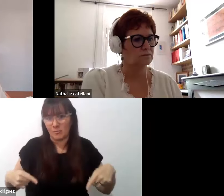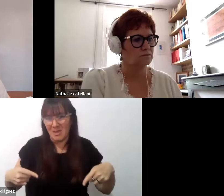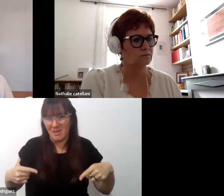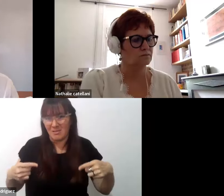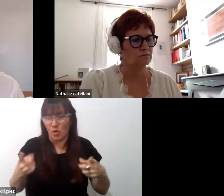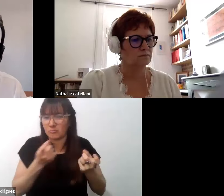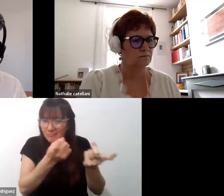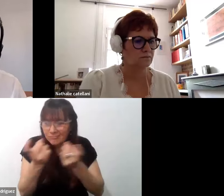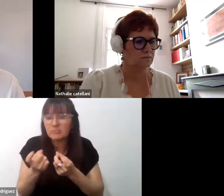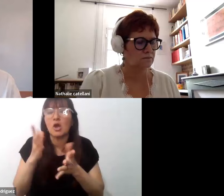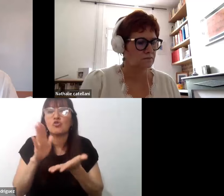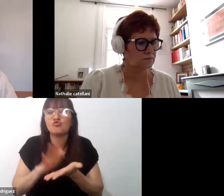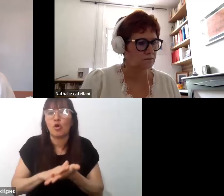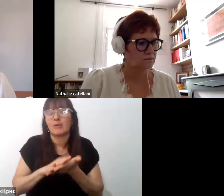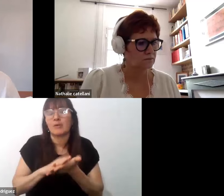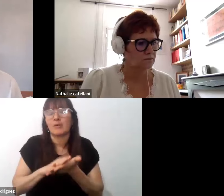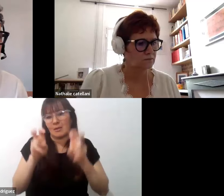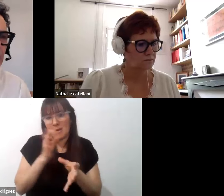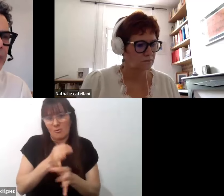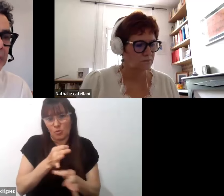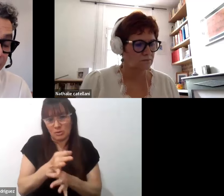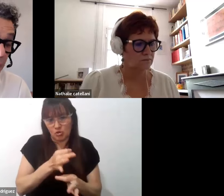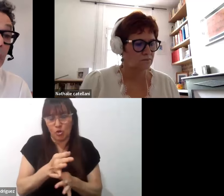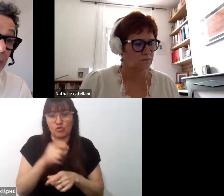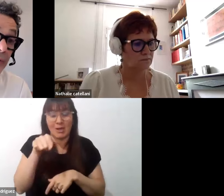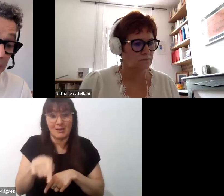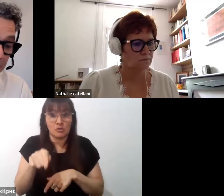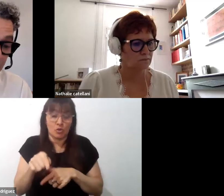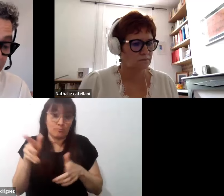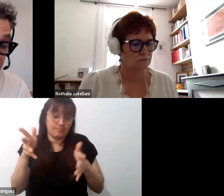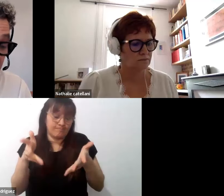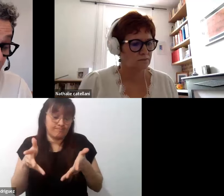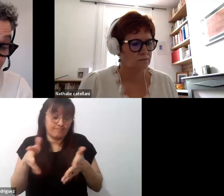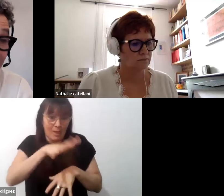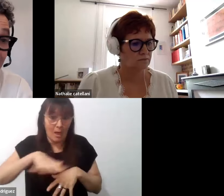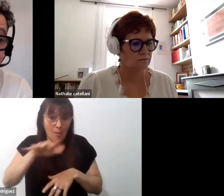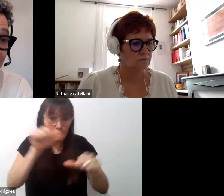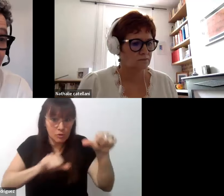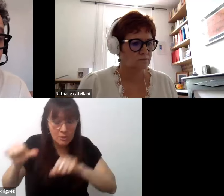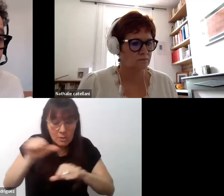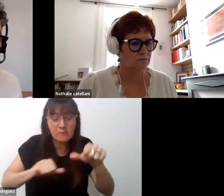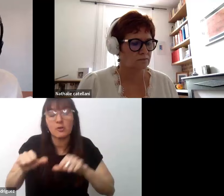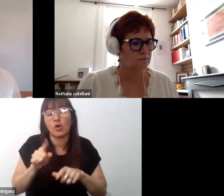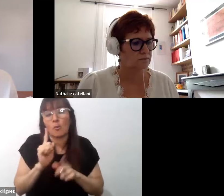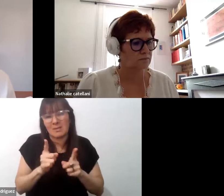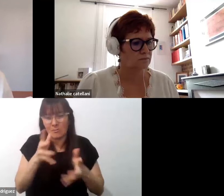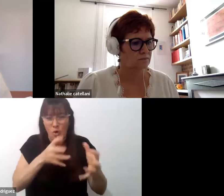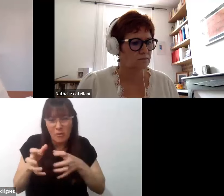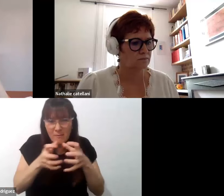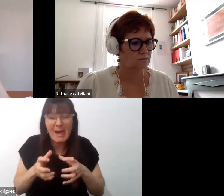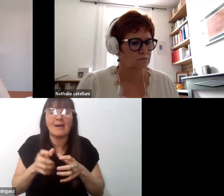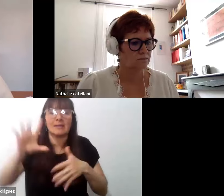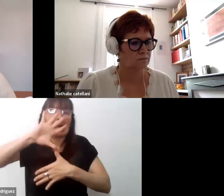la educación. Esto generó en el campo científico, al menos en los debates aquí en Argentina y en América